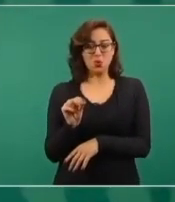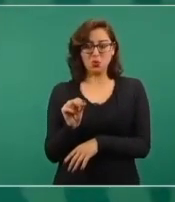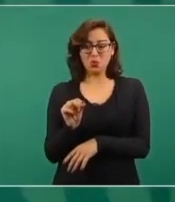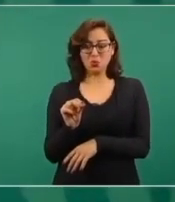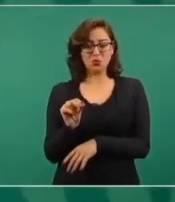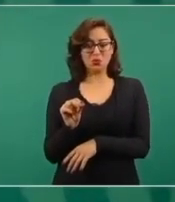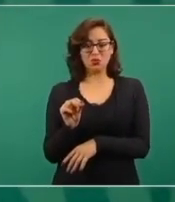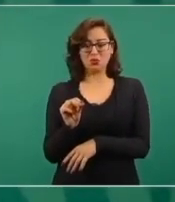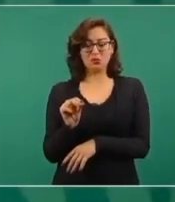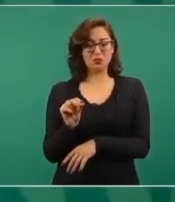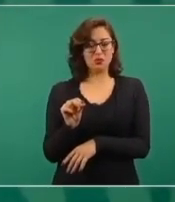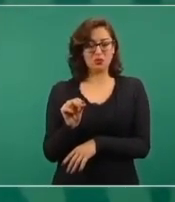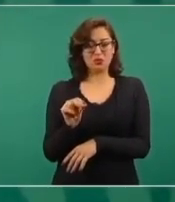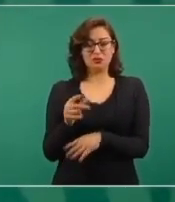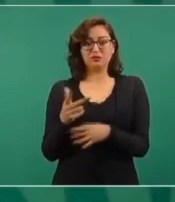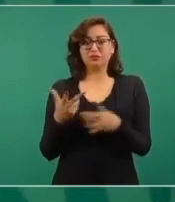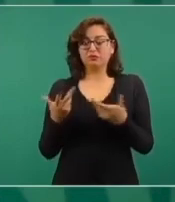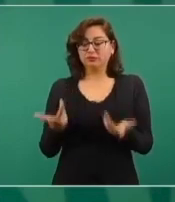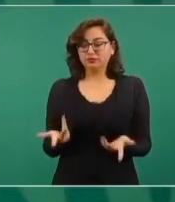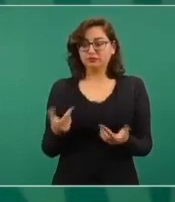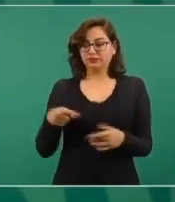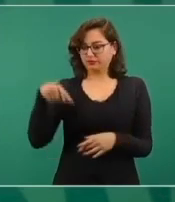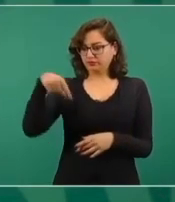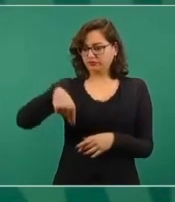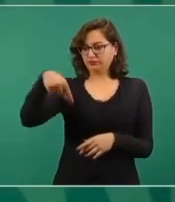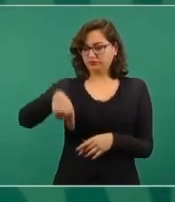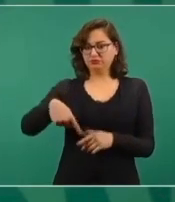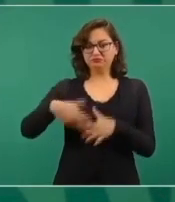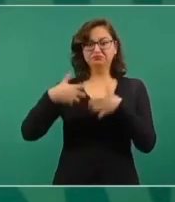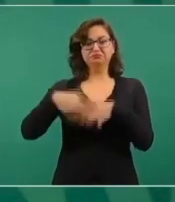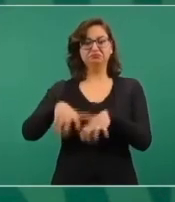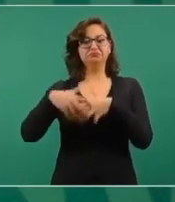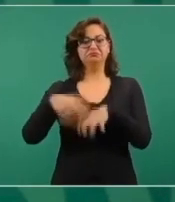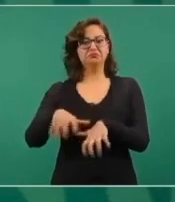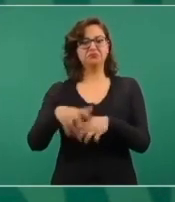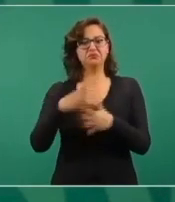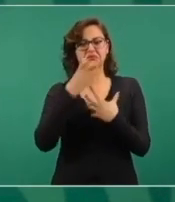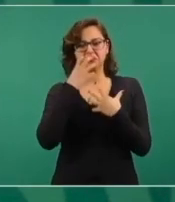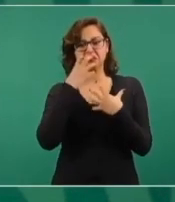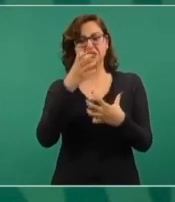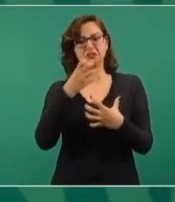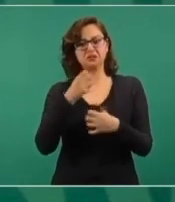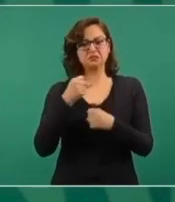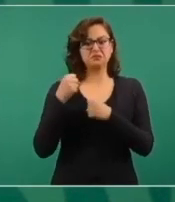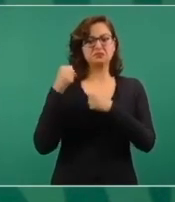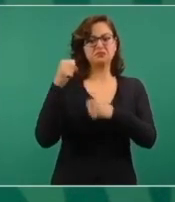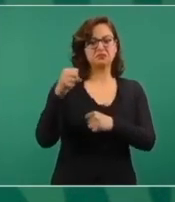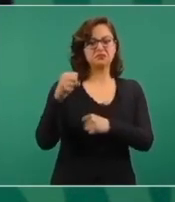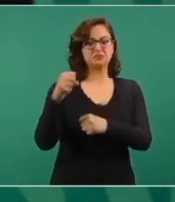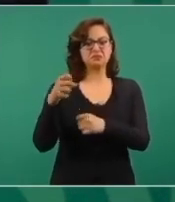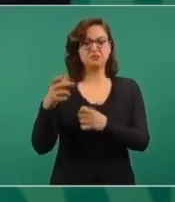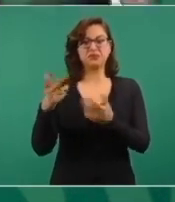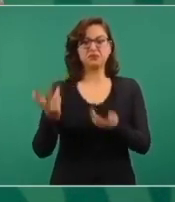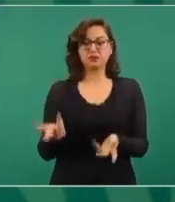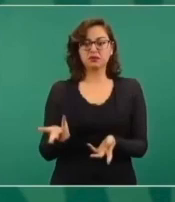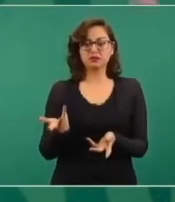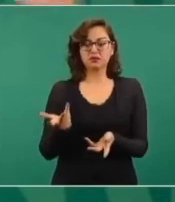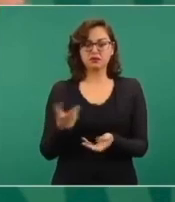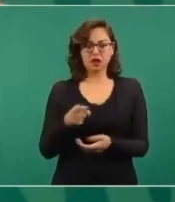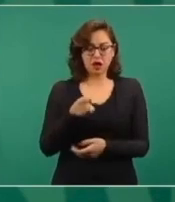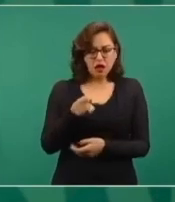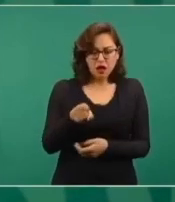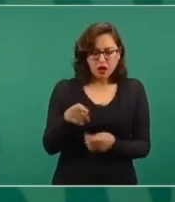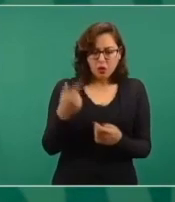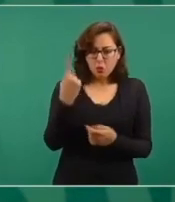porque si hay una protesta aquí, pues nosotros no vamos a ir en contra